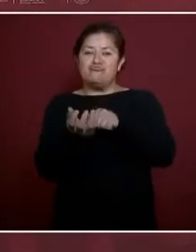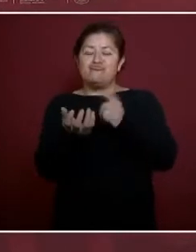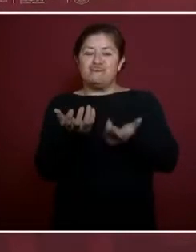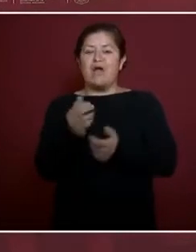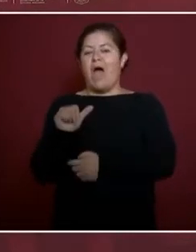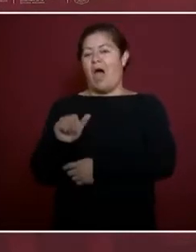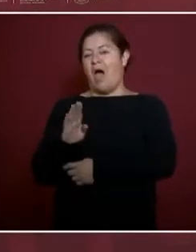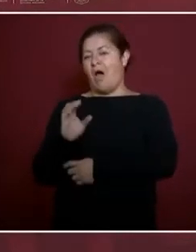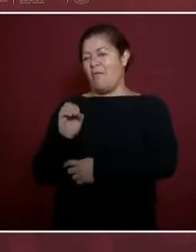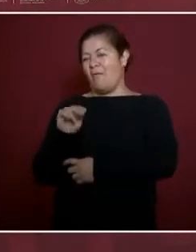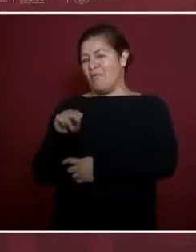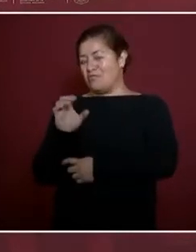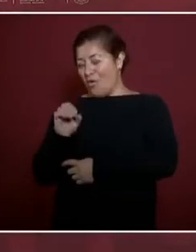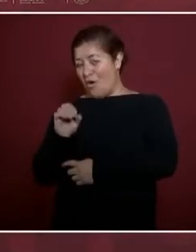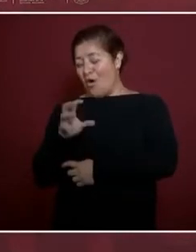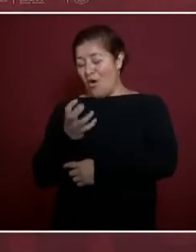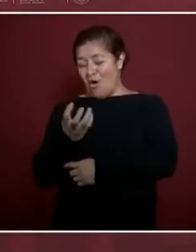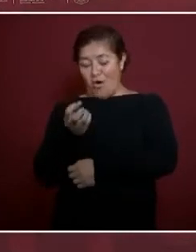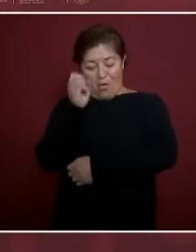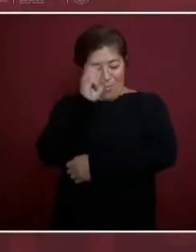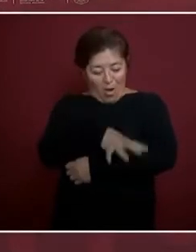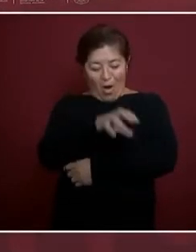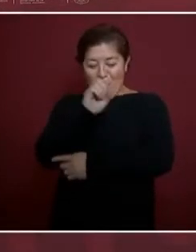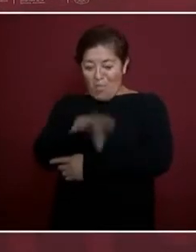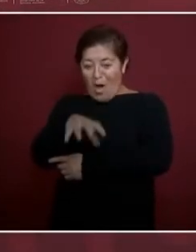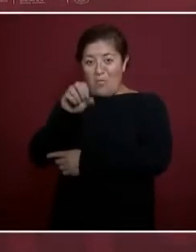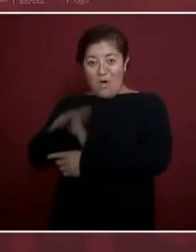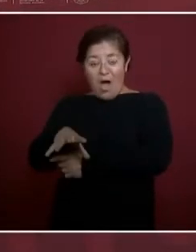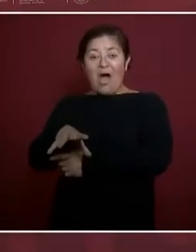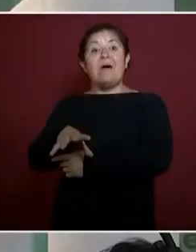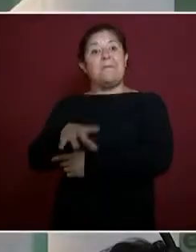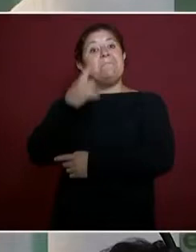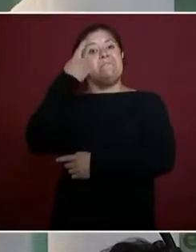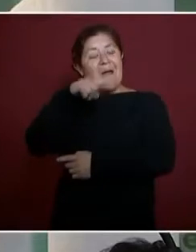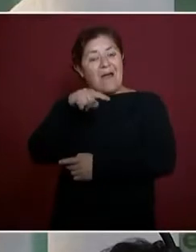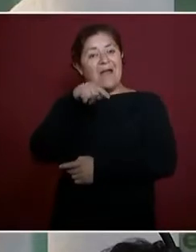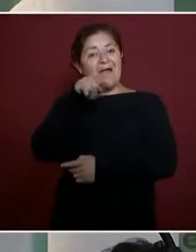que rinda más